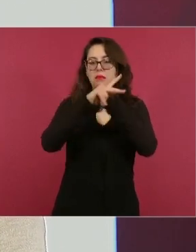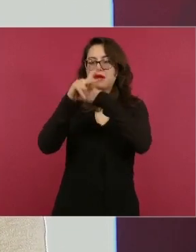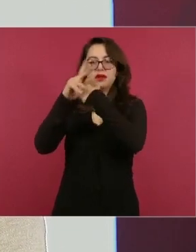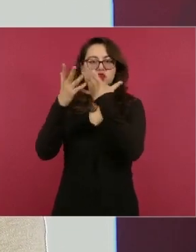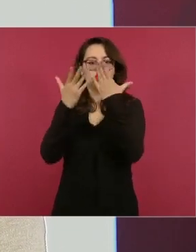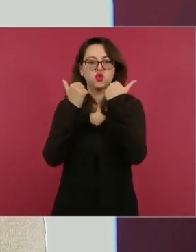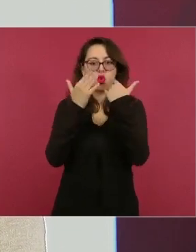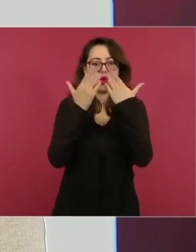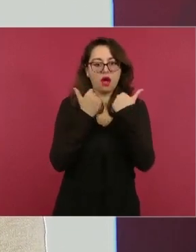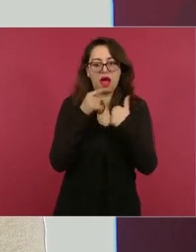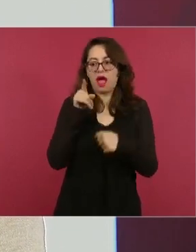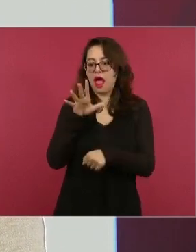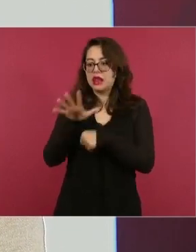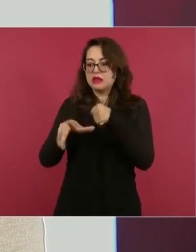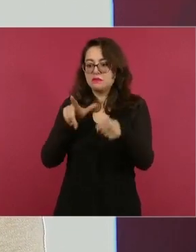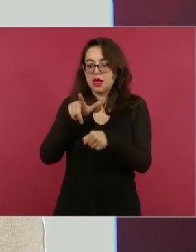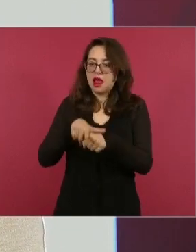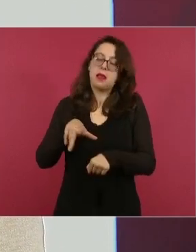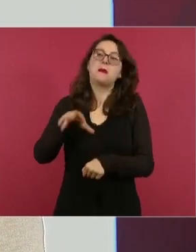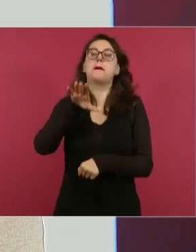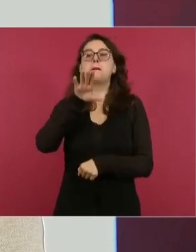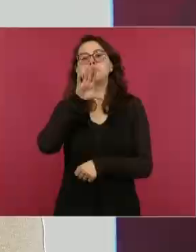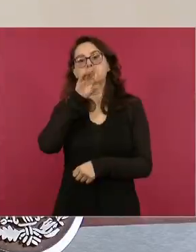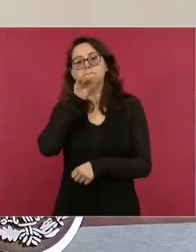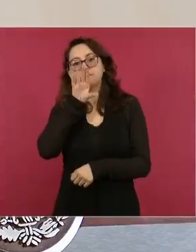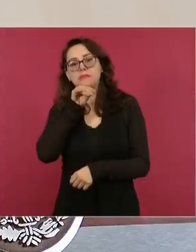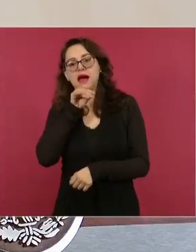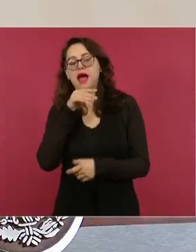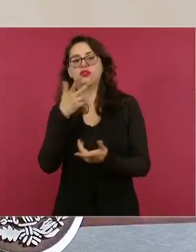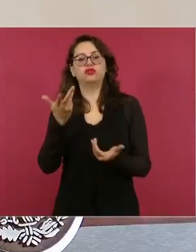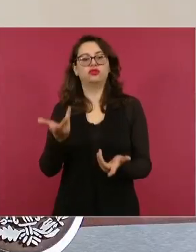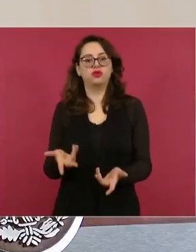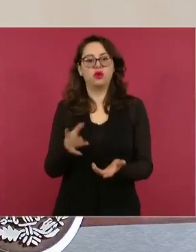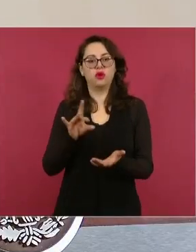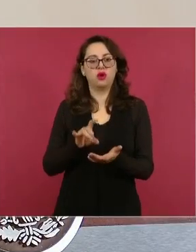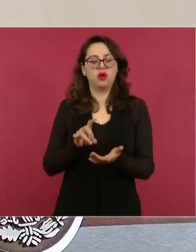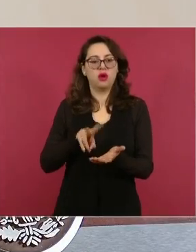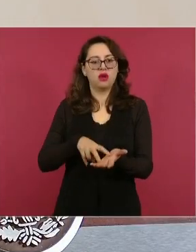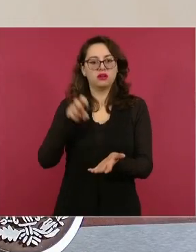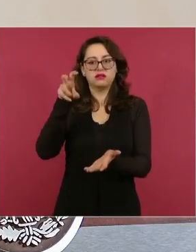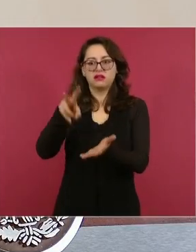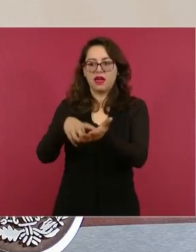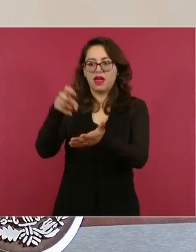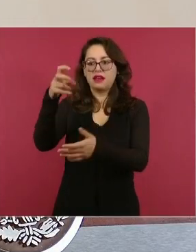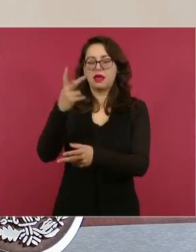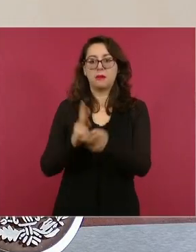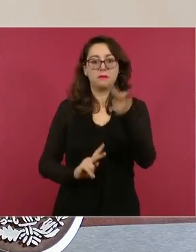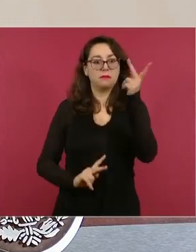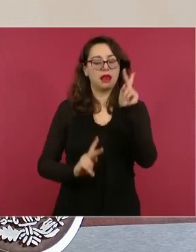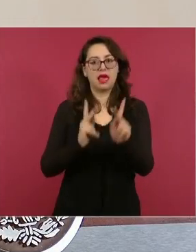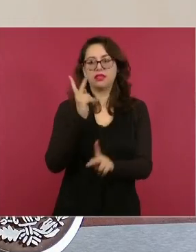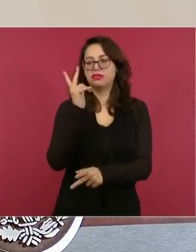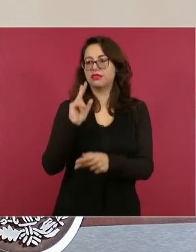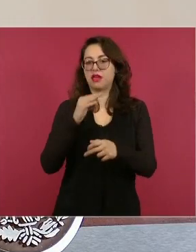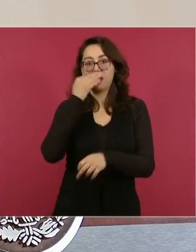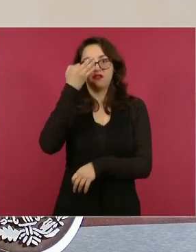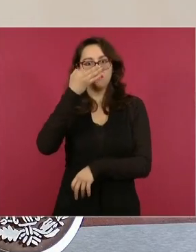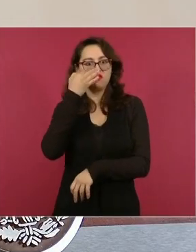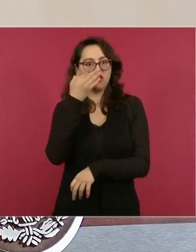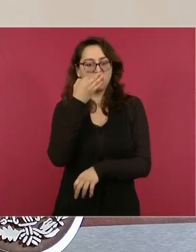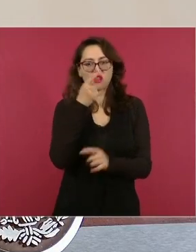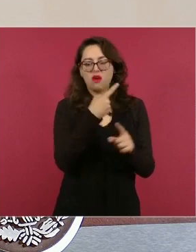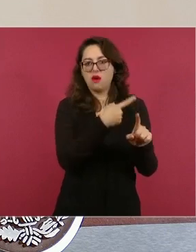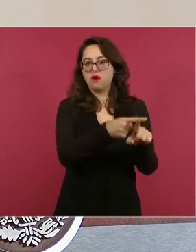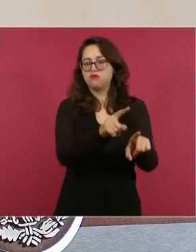como el pato real, rana leopardo y una gran diversidad de orquídeas. Con esto, se contribuye a la